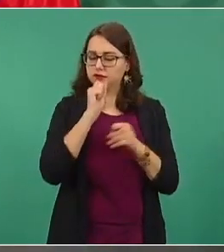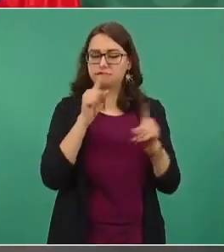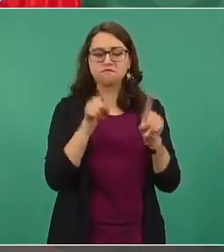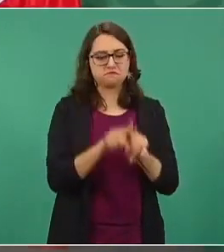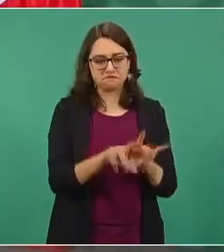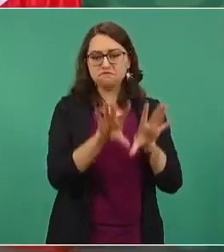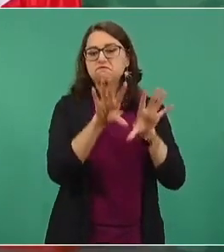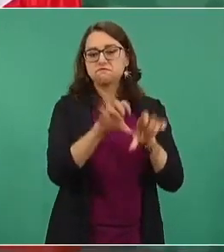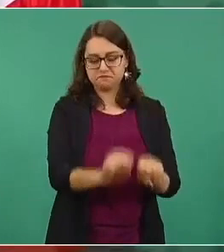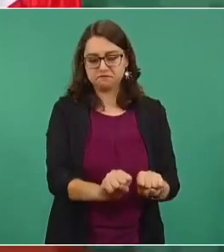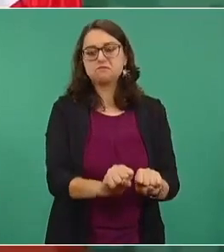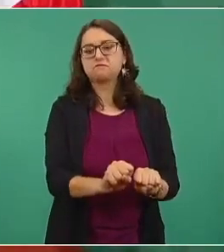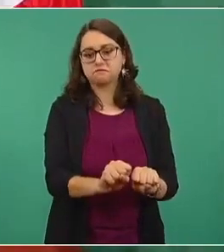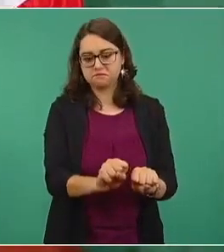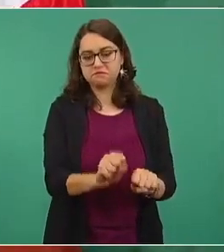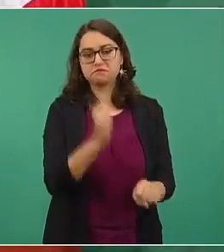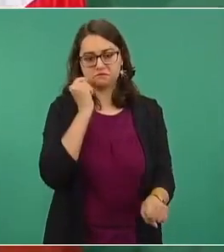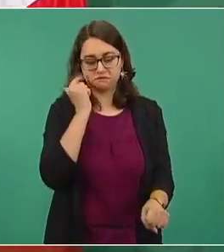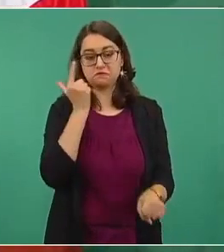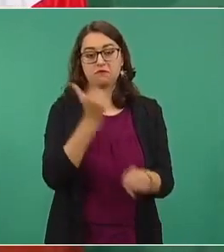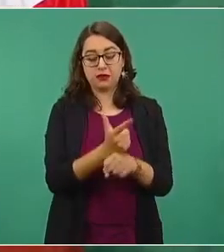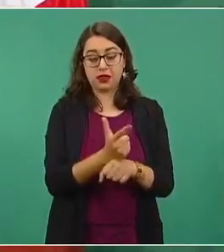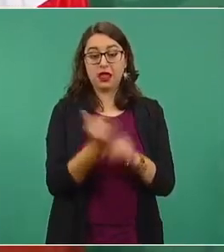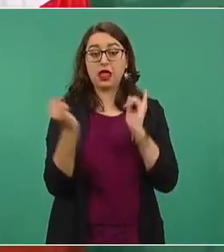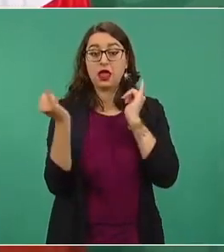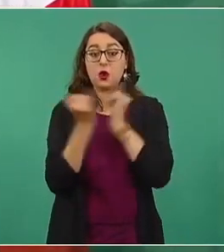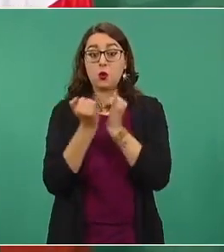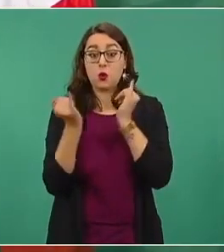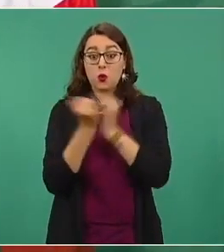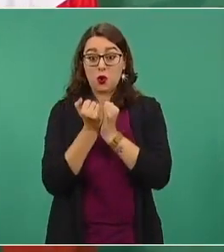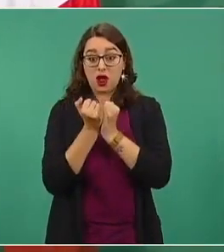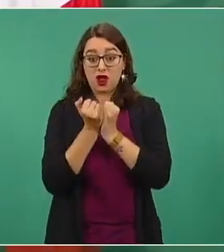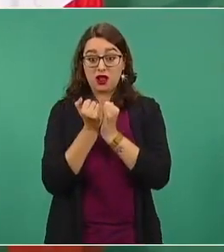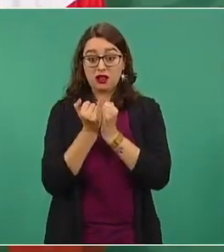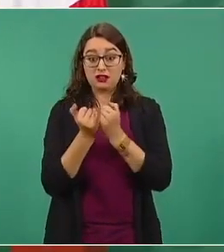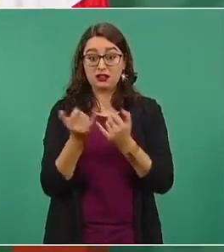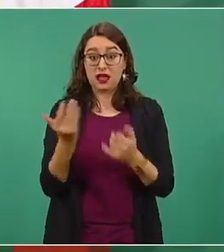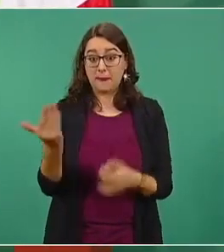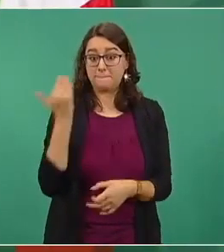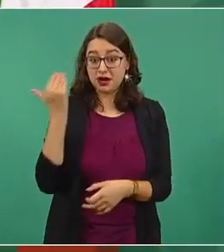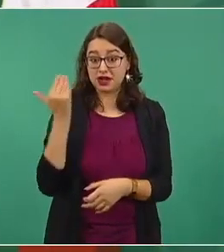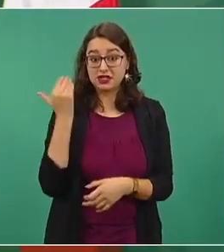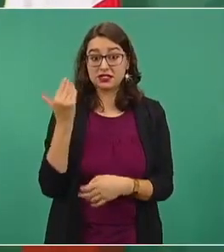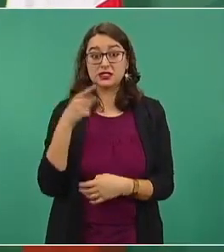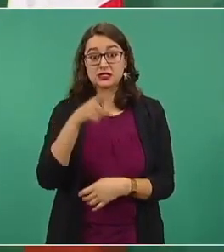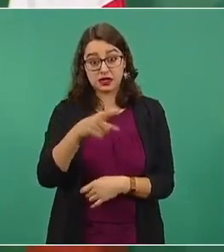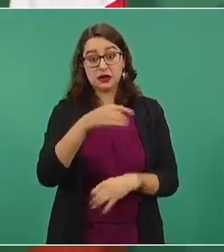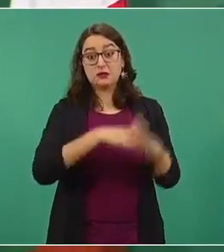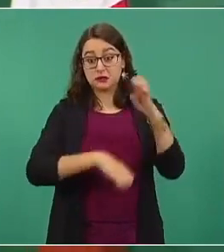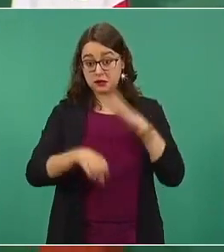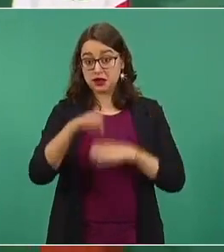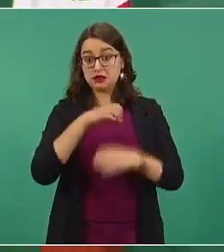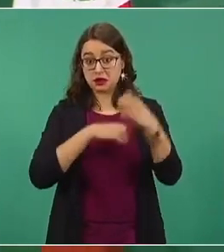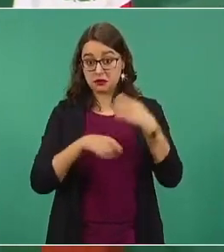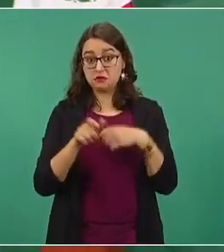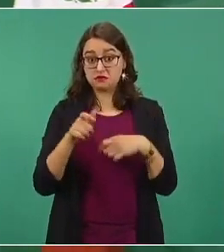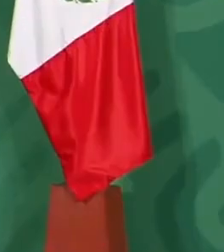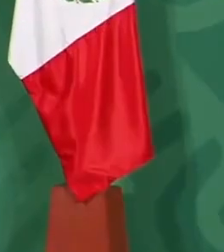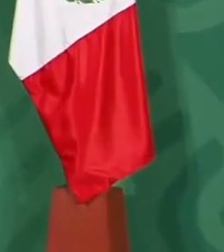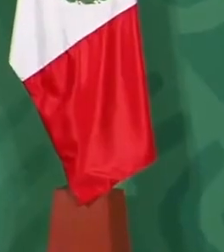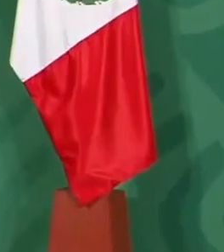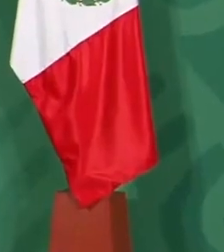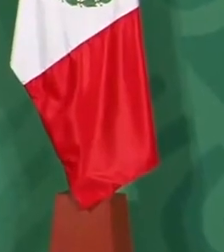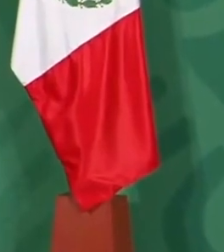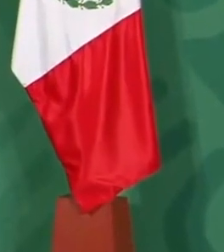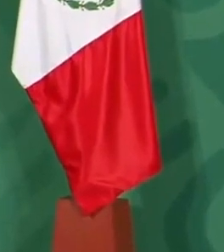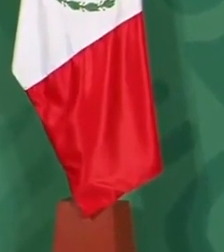Y recientemente también de estas empresas famosas extranjeras